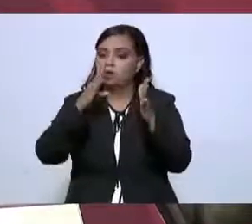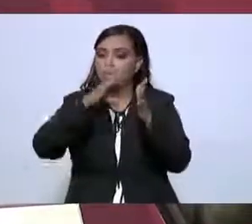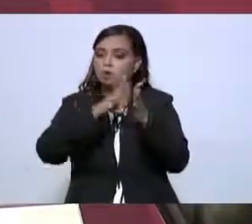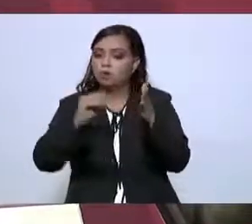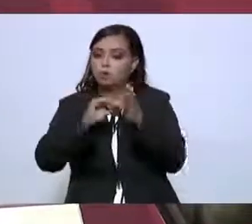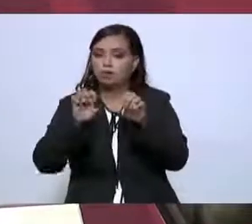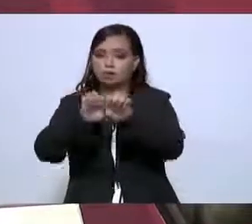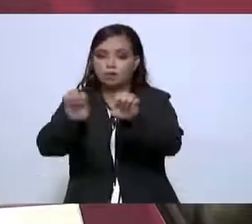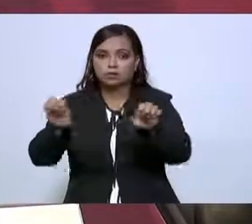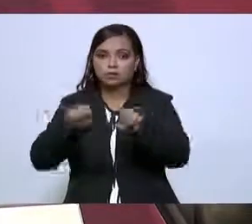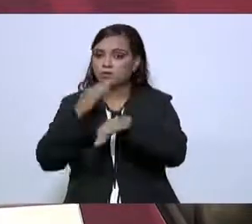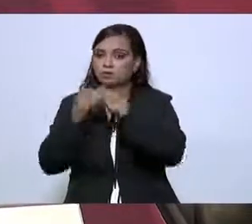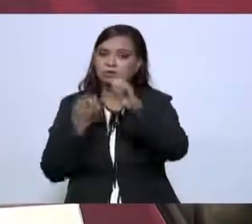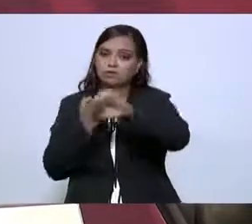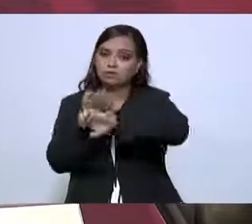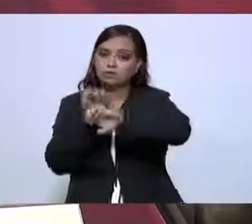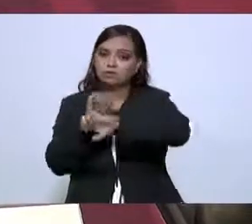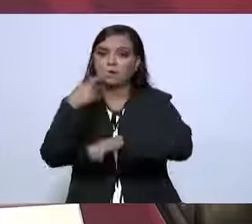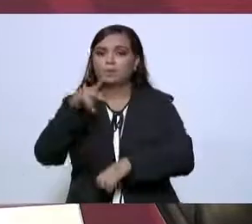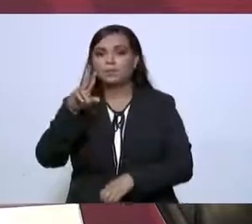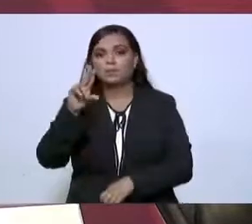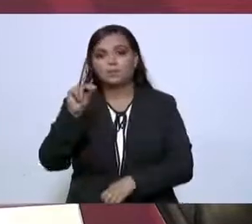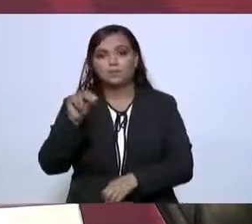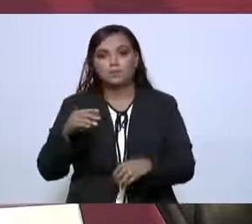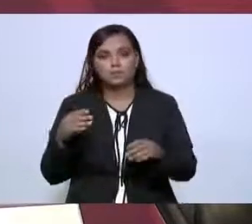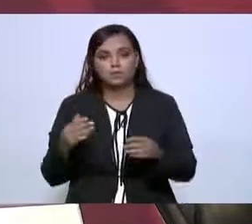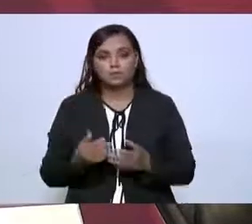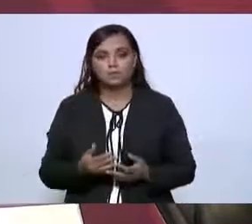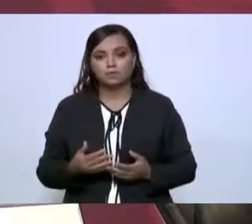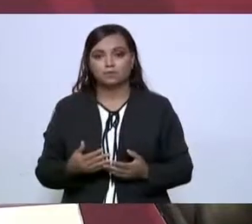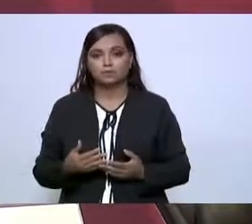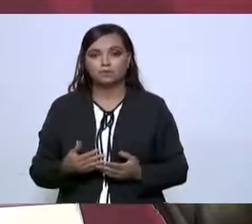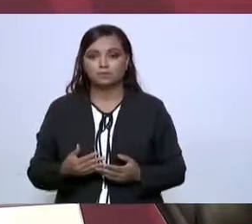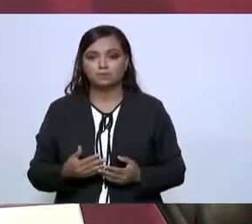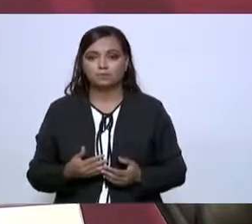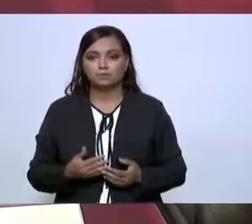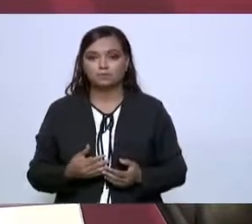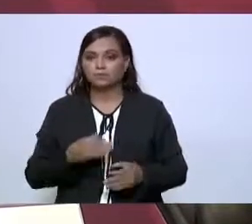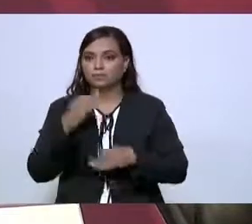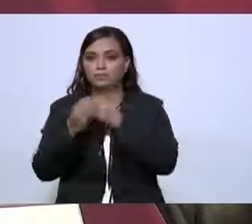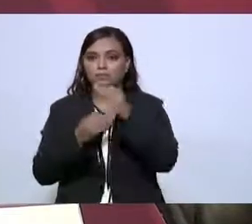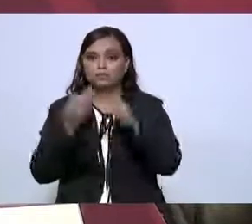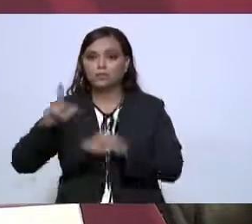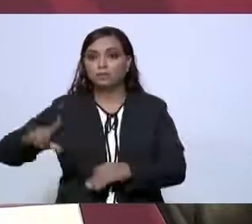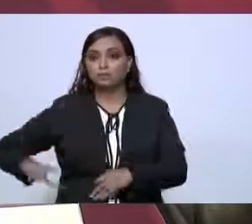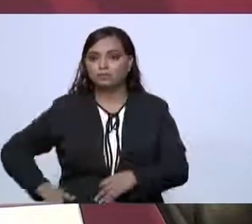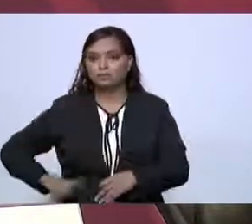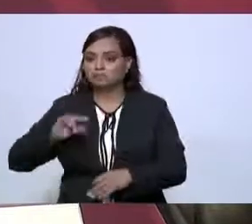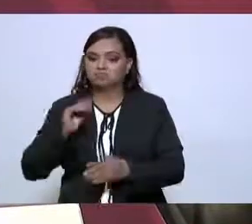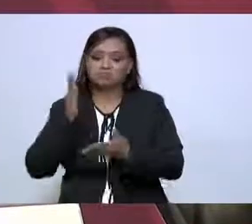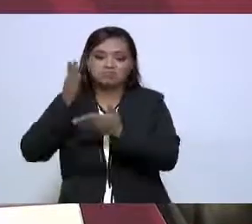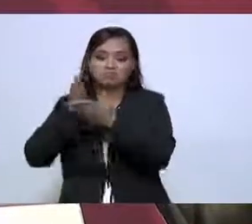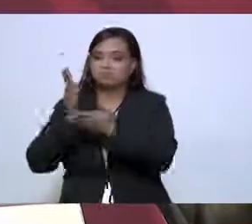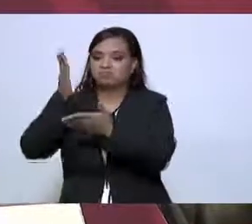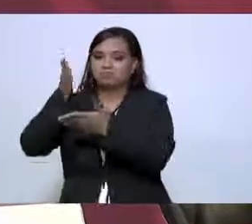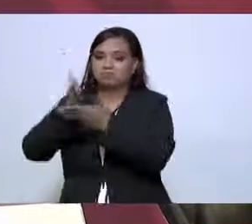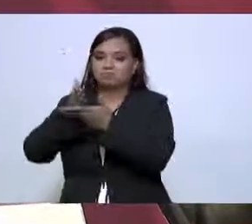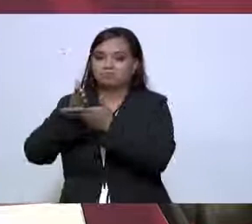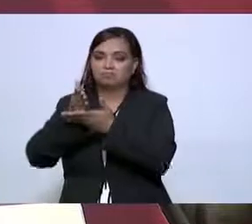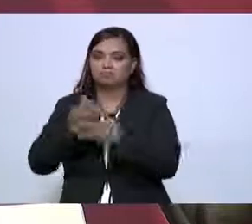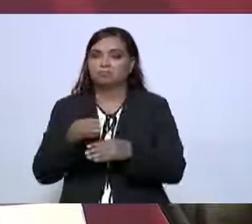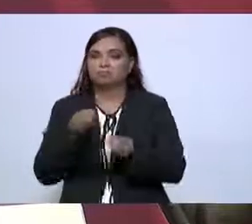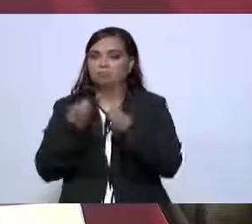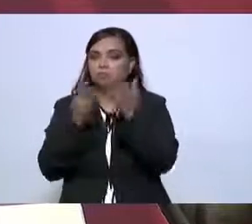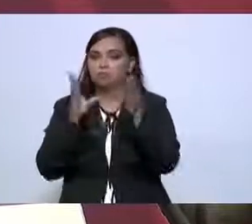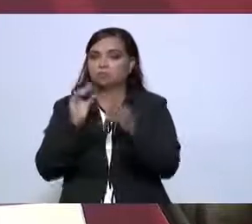pero no van todos los gobernadores, la mayoría